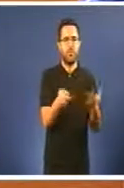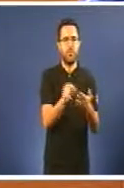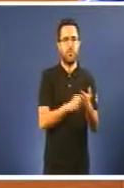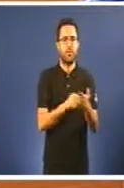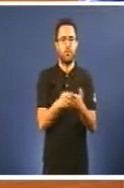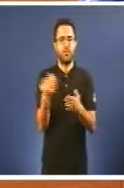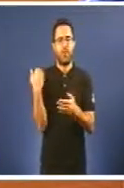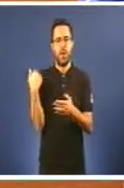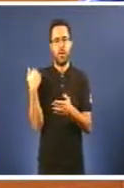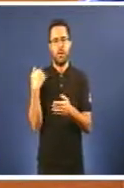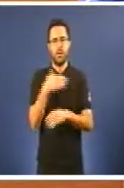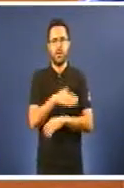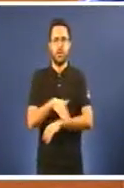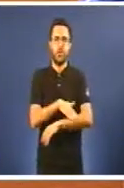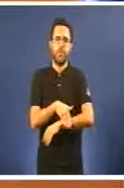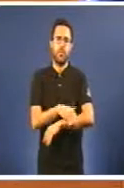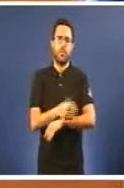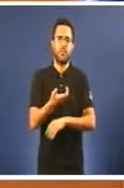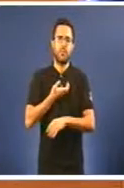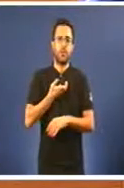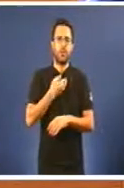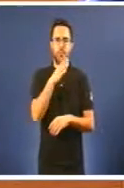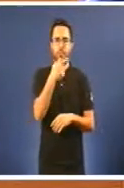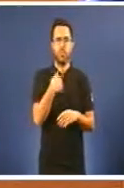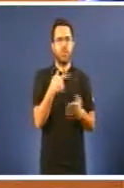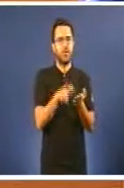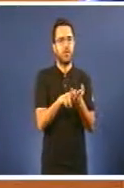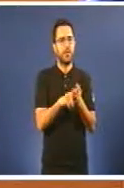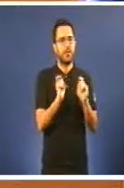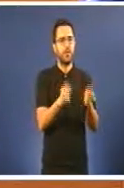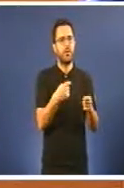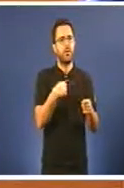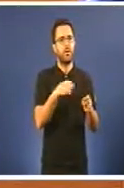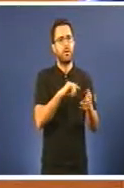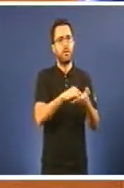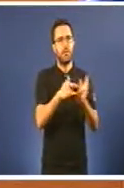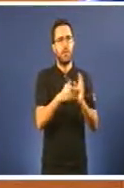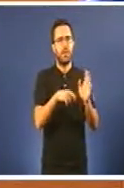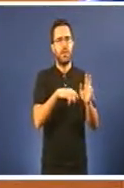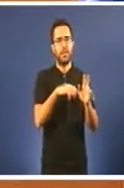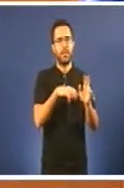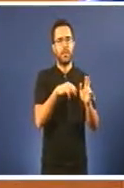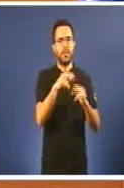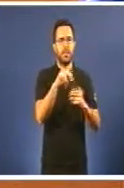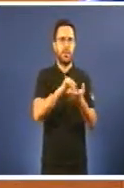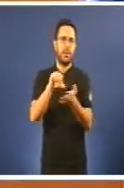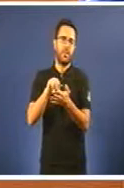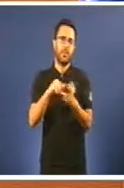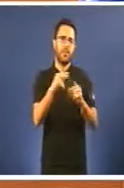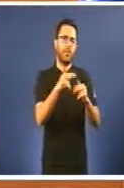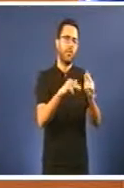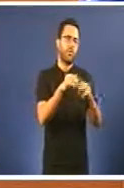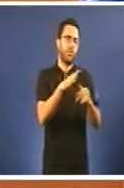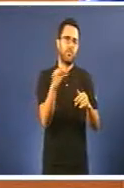anterior Goberno municipal, por considera incorreta a licitación consunta do plano de urbanización e o aparcadoiro subterráneo.